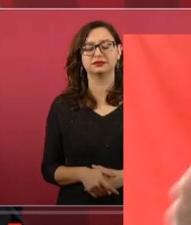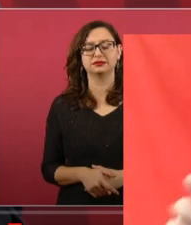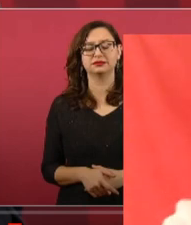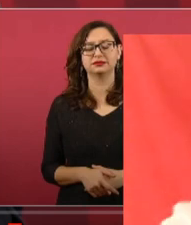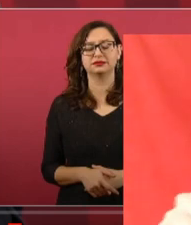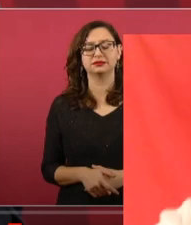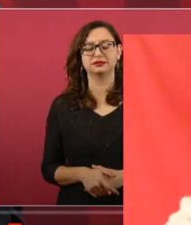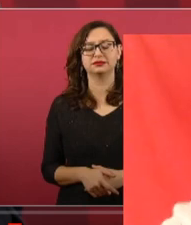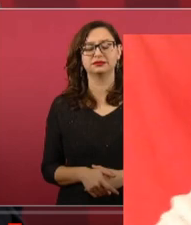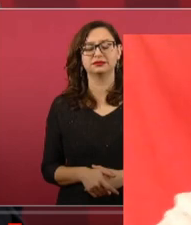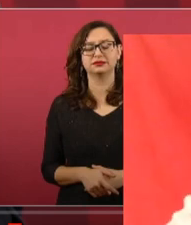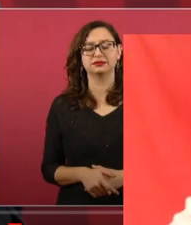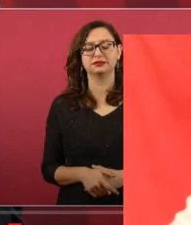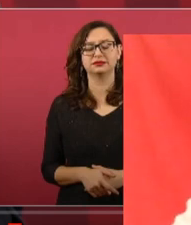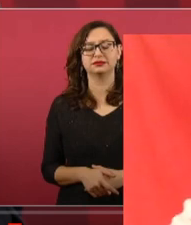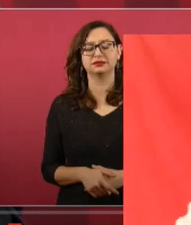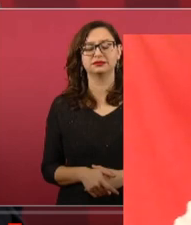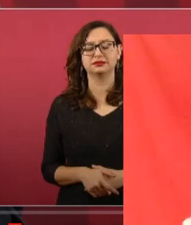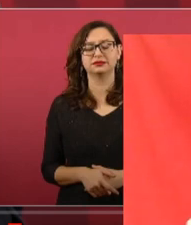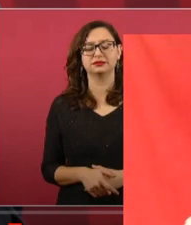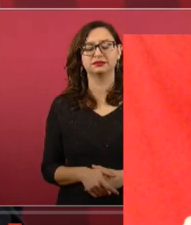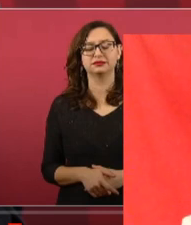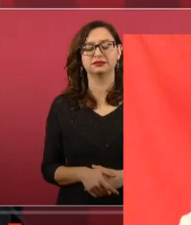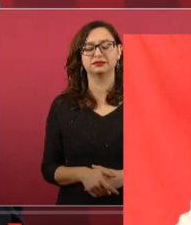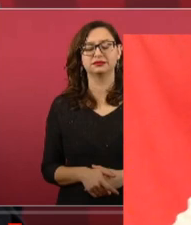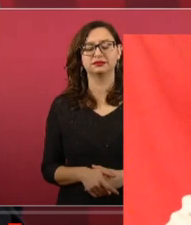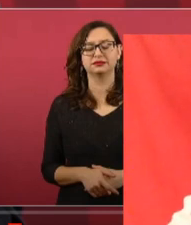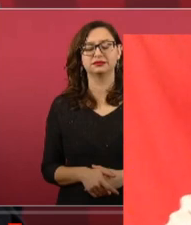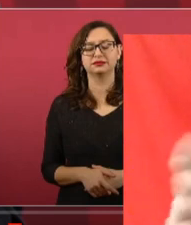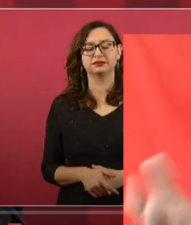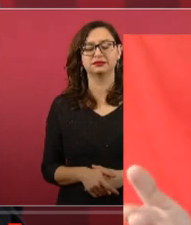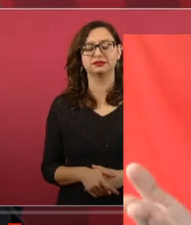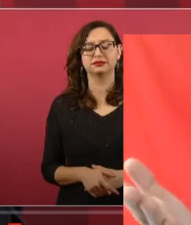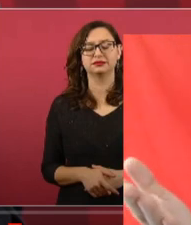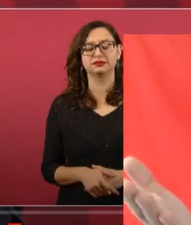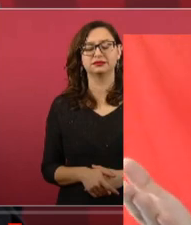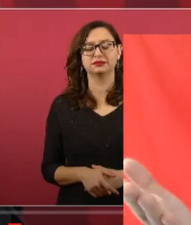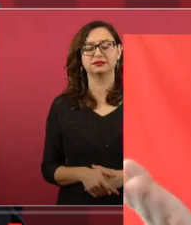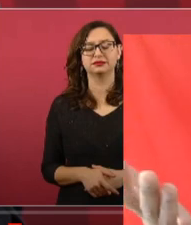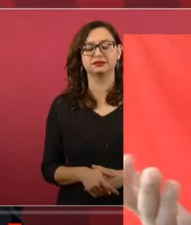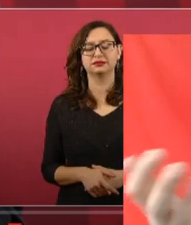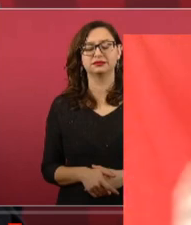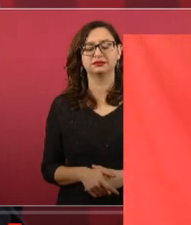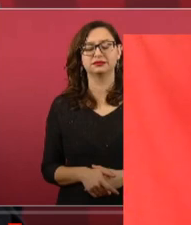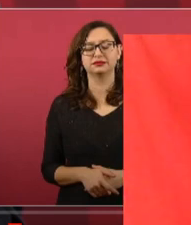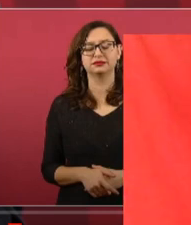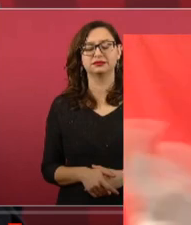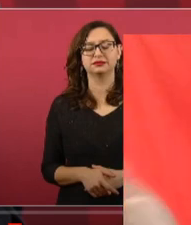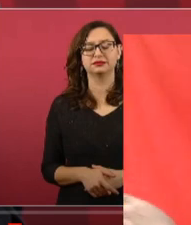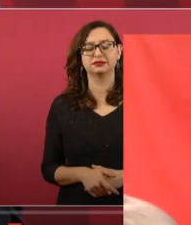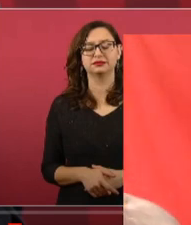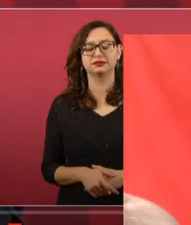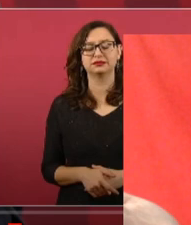el presidente se está notando que sí se está haciendo a un lado, y te digo que hay muchas corcholatas que pues tienen el